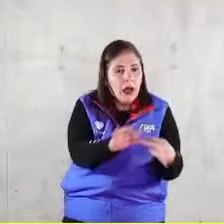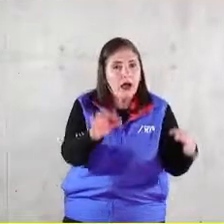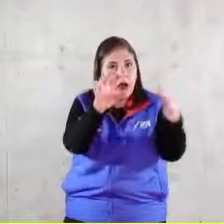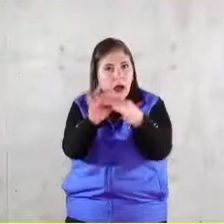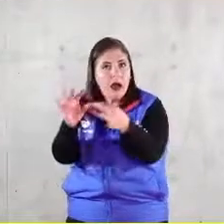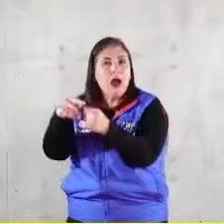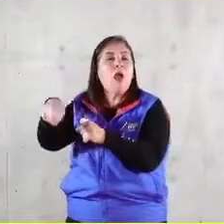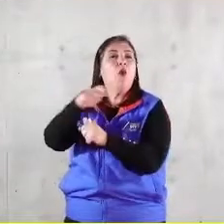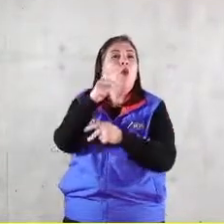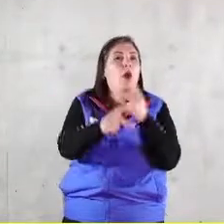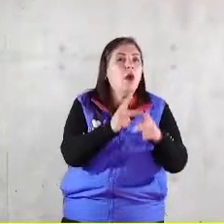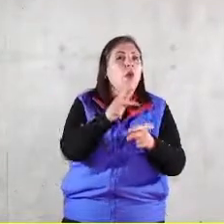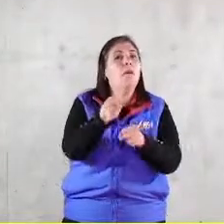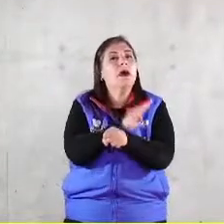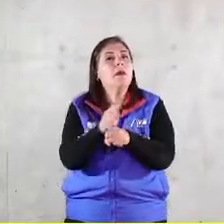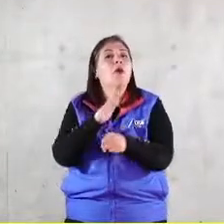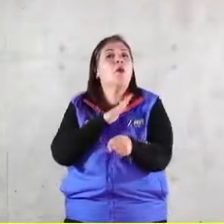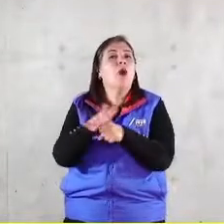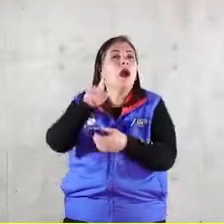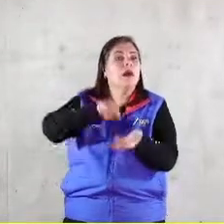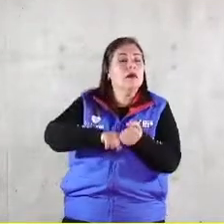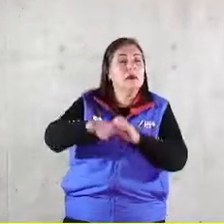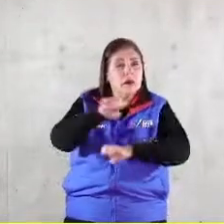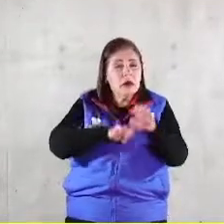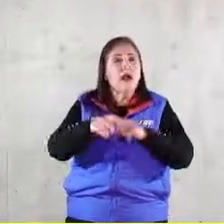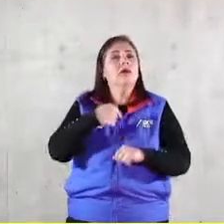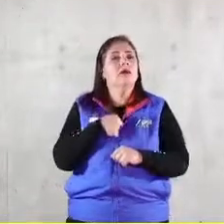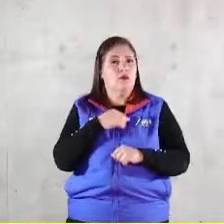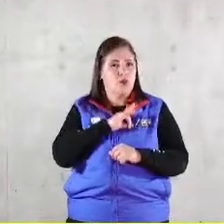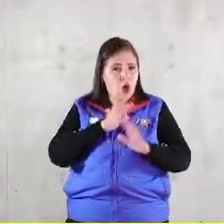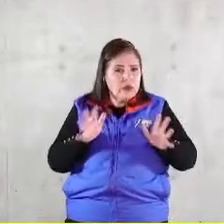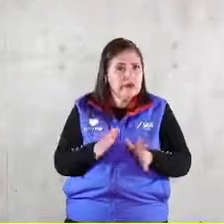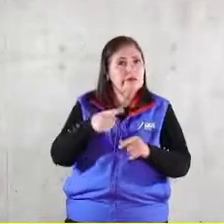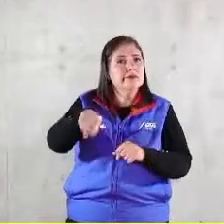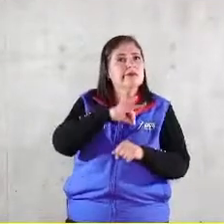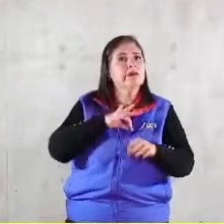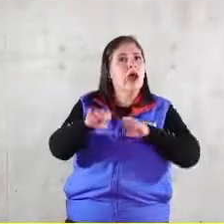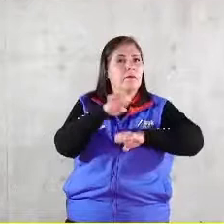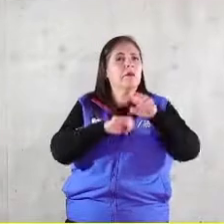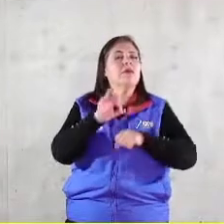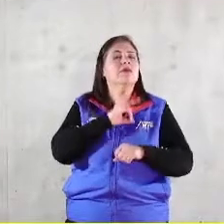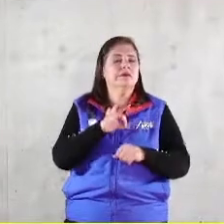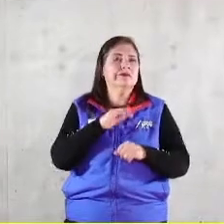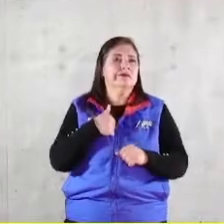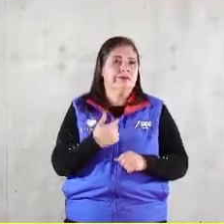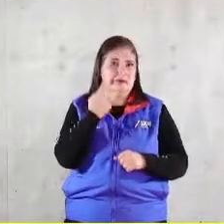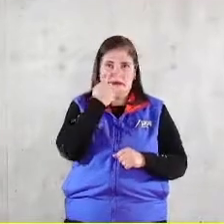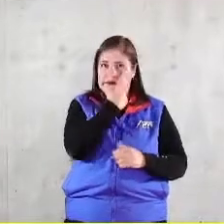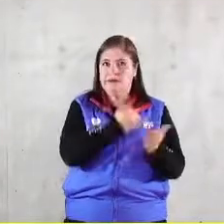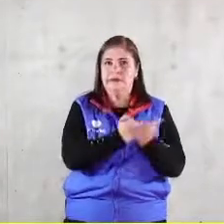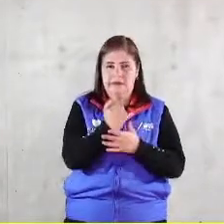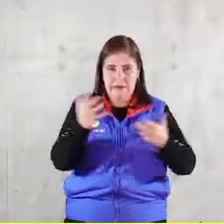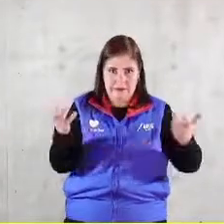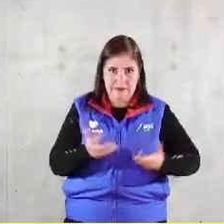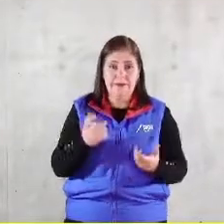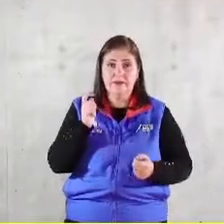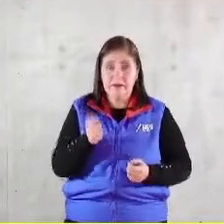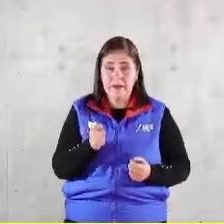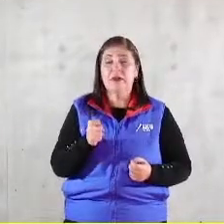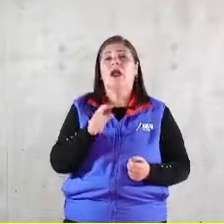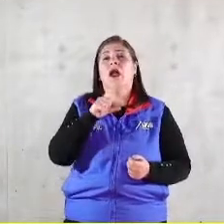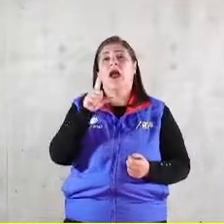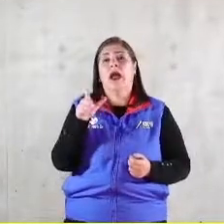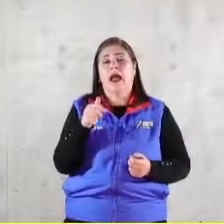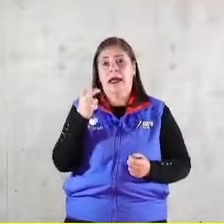yo promuevo su plena realización en aquello que en la empresa he decidido hacer mi cargo esto afecta la